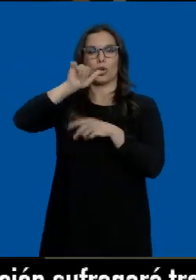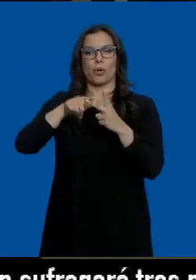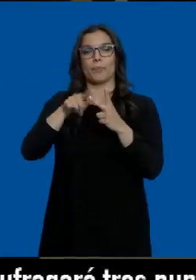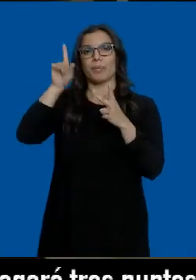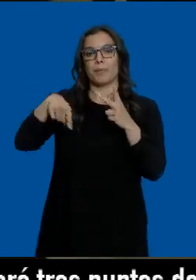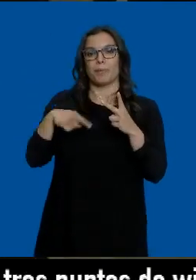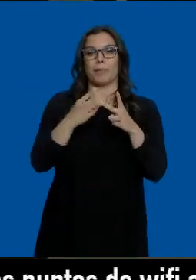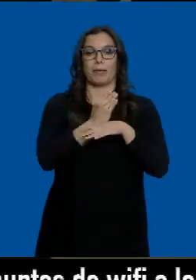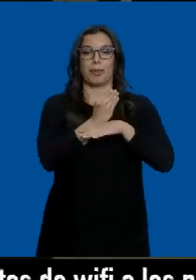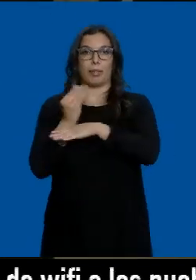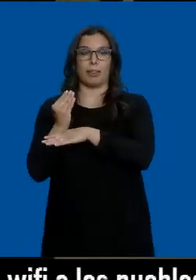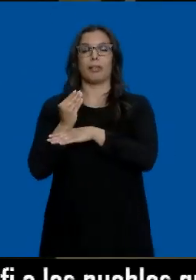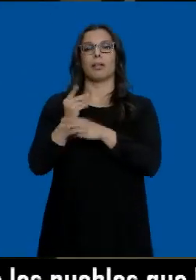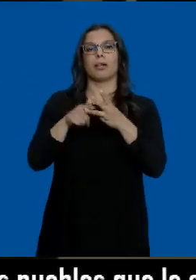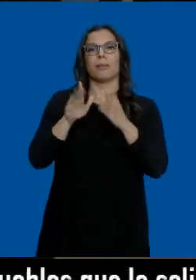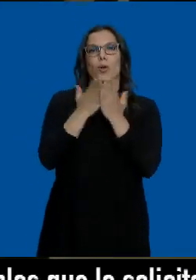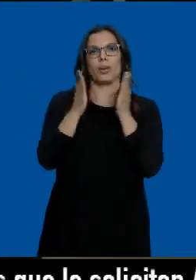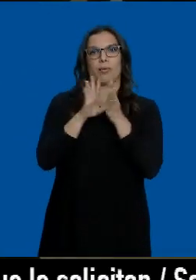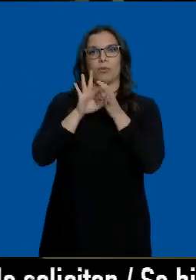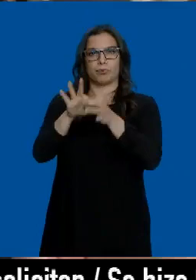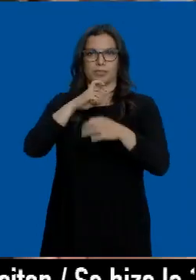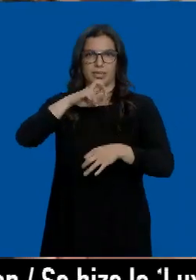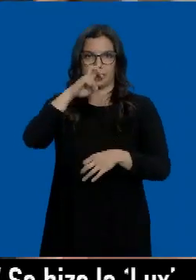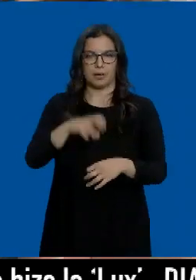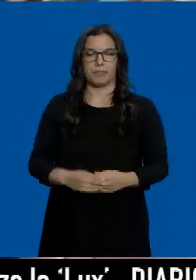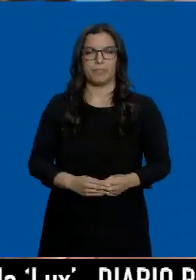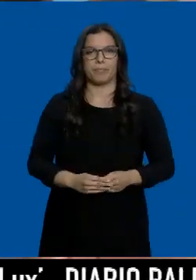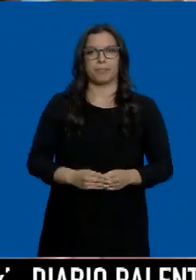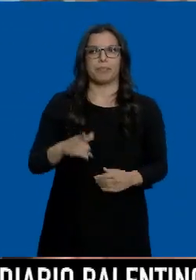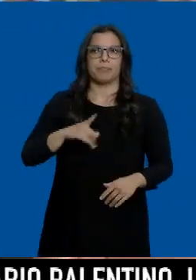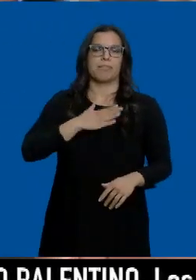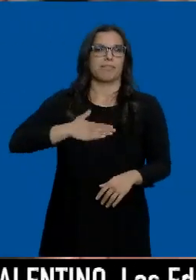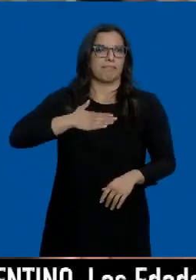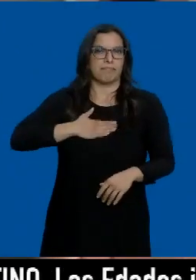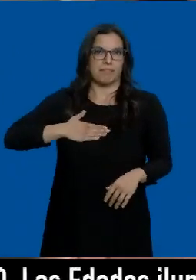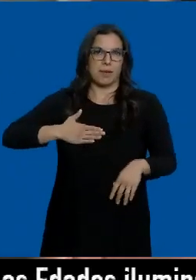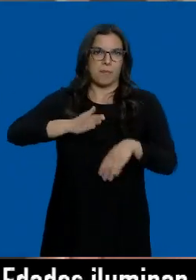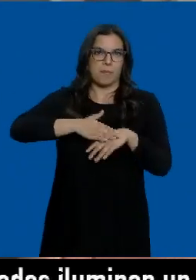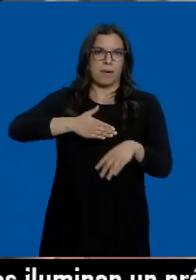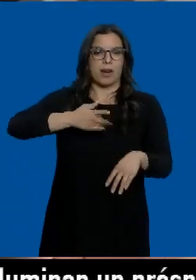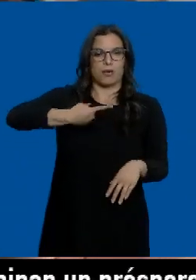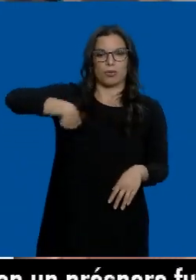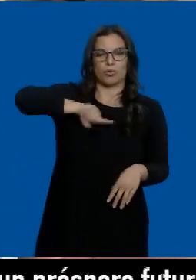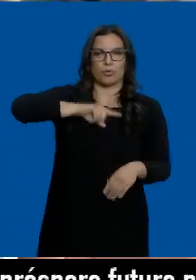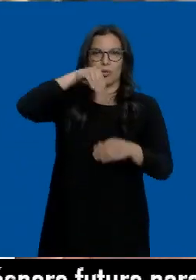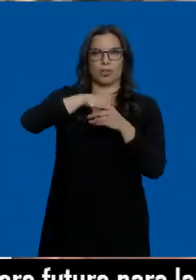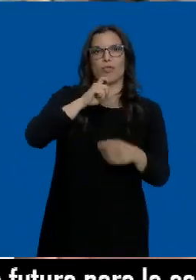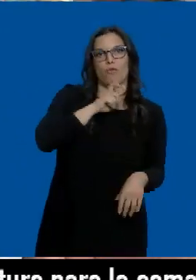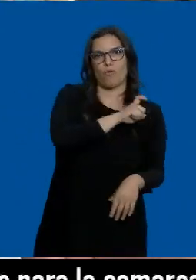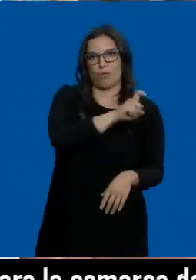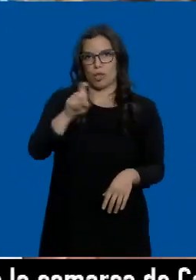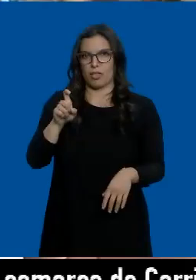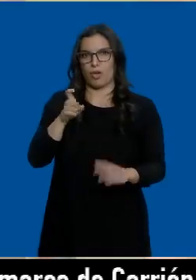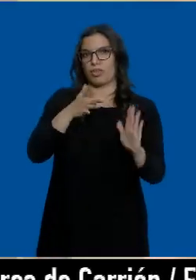de Burgos que porta al ángel custodio y un libro sobre el templo. Nos ha sido una satisfacción para los que componemos la fundación, que es